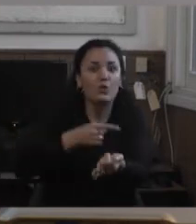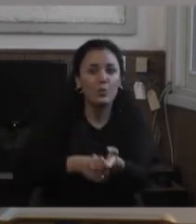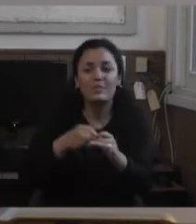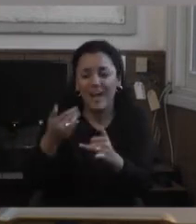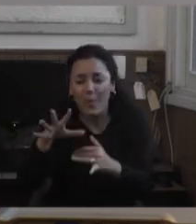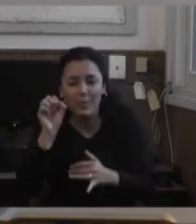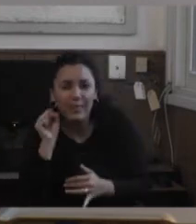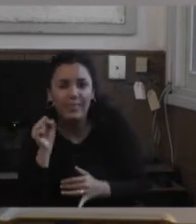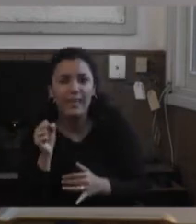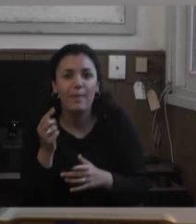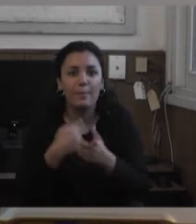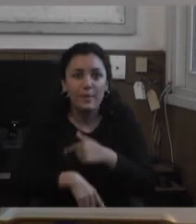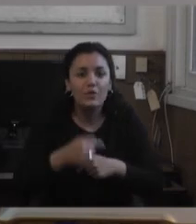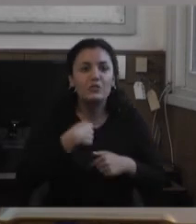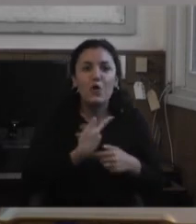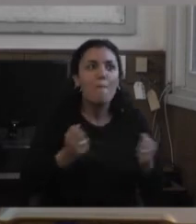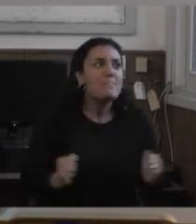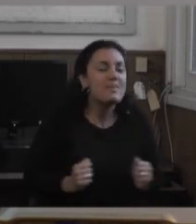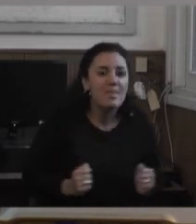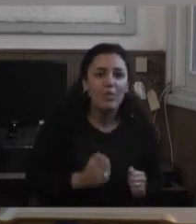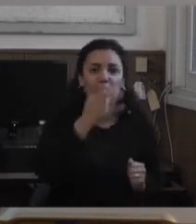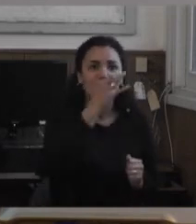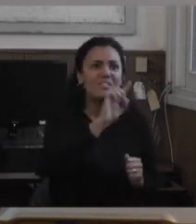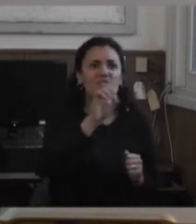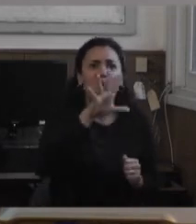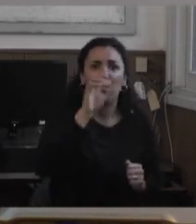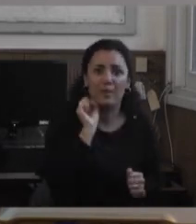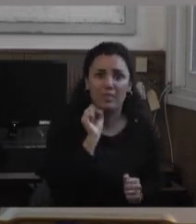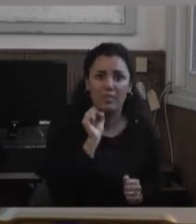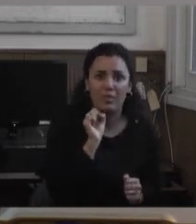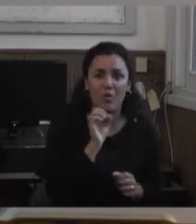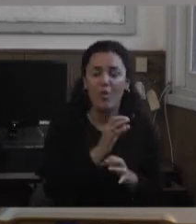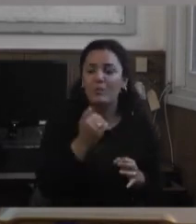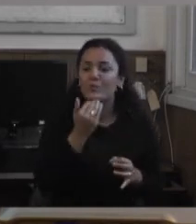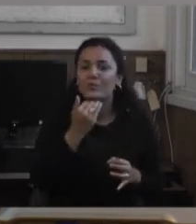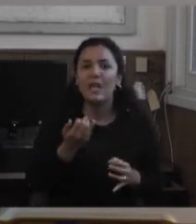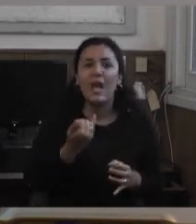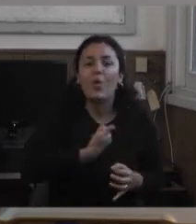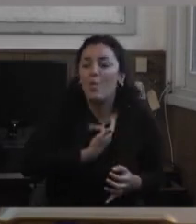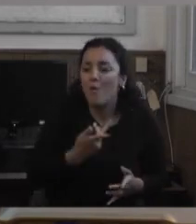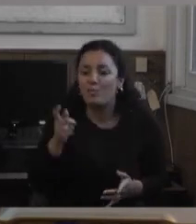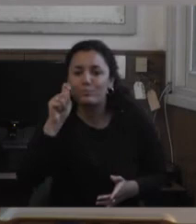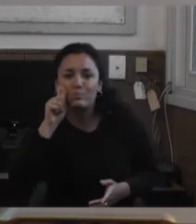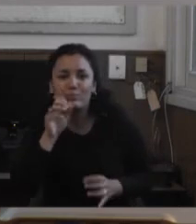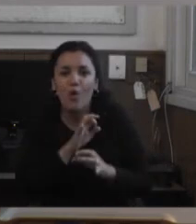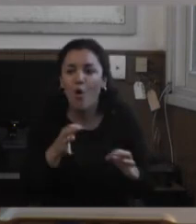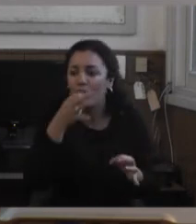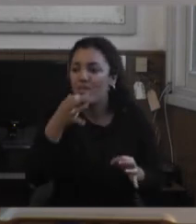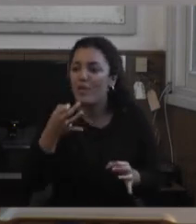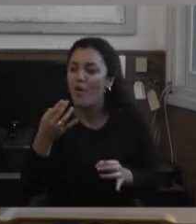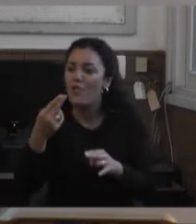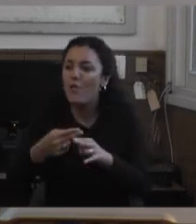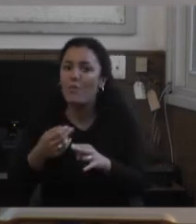uno no sabe pero no tiene miedo a decir no sé o no sé cómo te saludo o no sé cómo te digo ese no saber